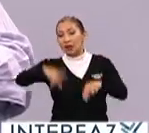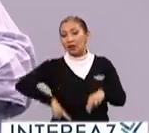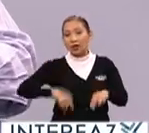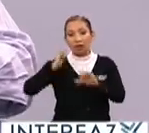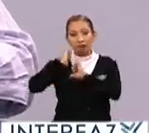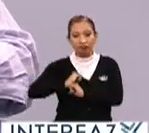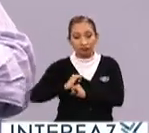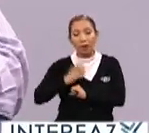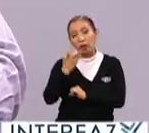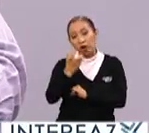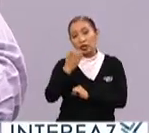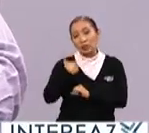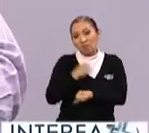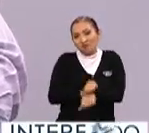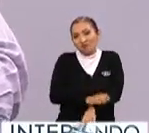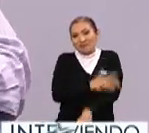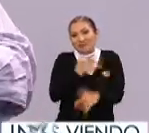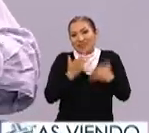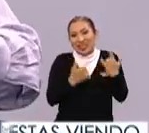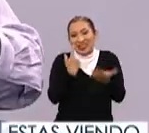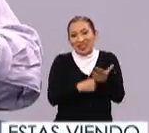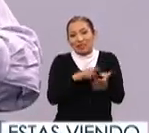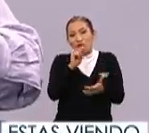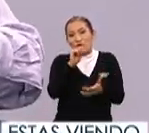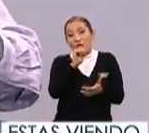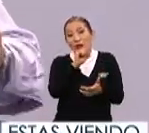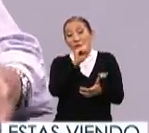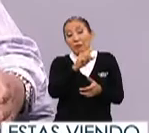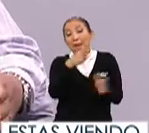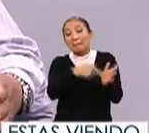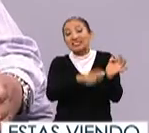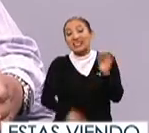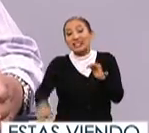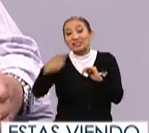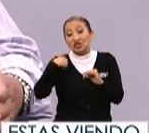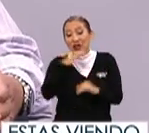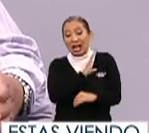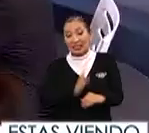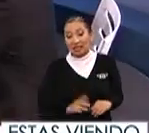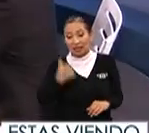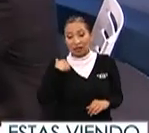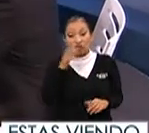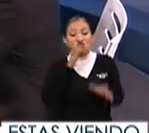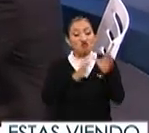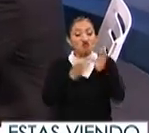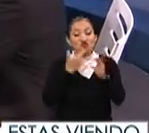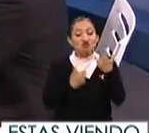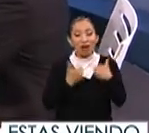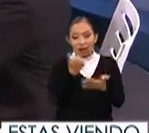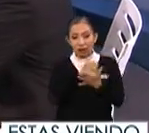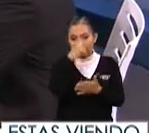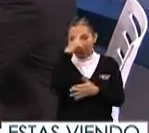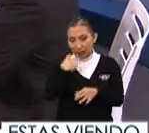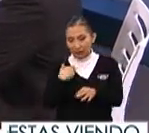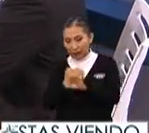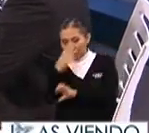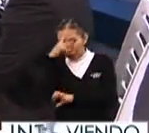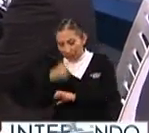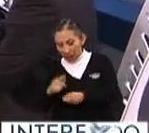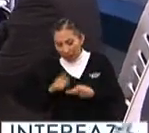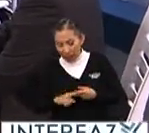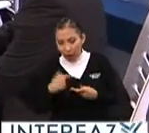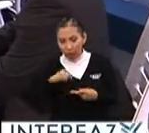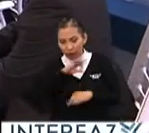gobierno. Y por eso estamos bien emocionados en la UNAM. Tenemos más de 1.700 candidatos que nos han contestado en Ciudad de México, en Estado de México.